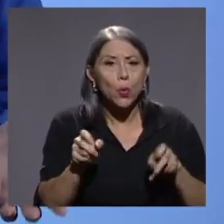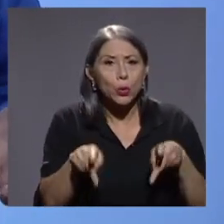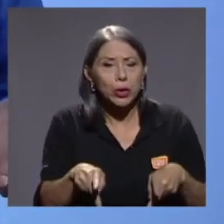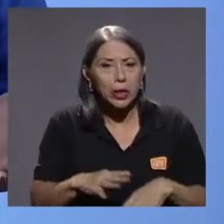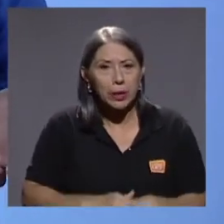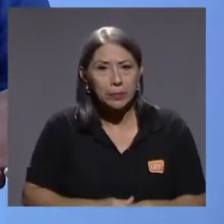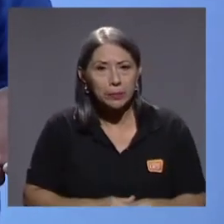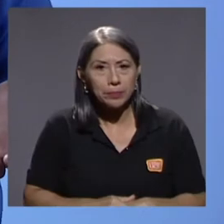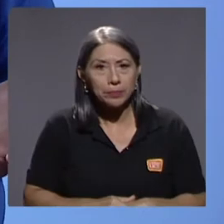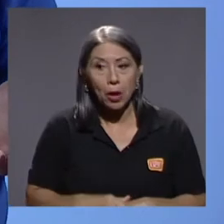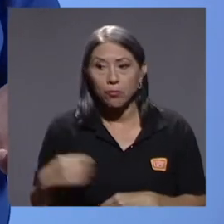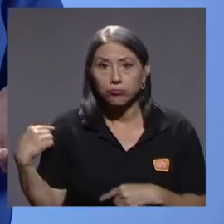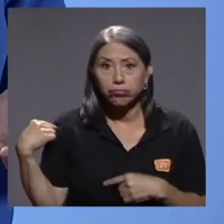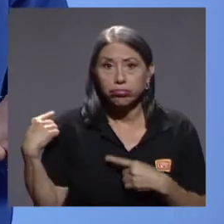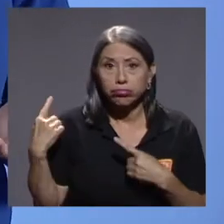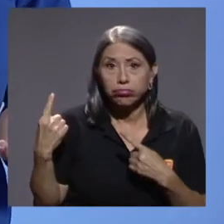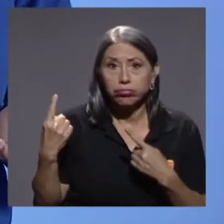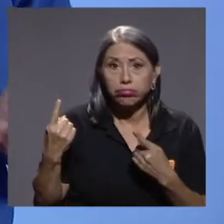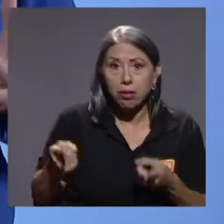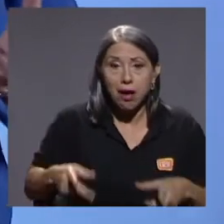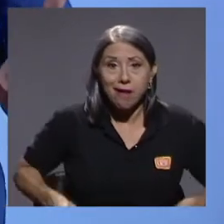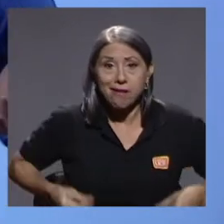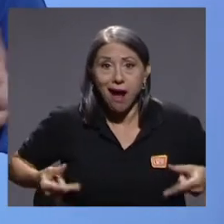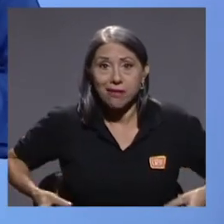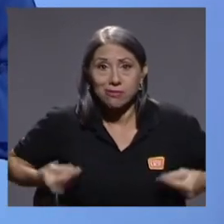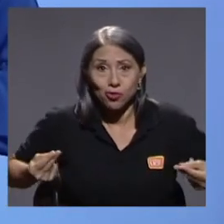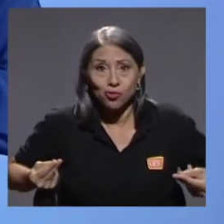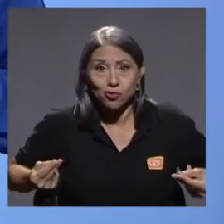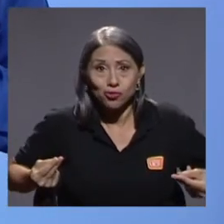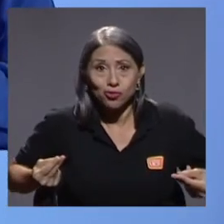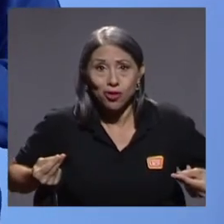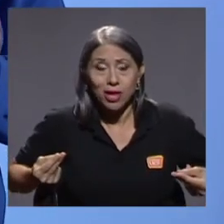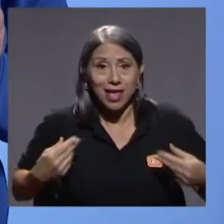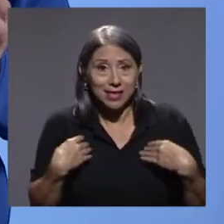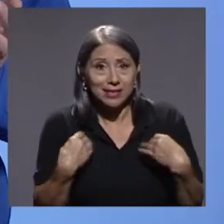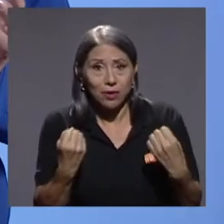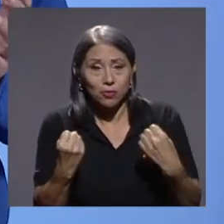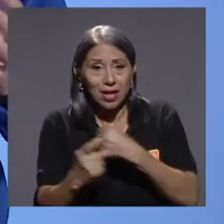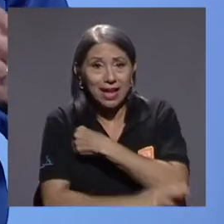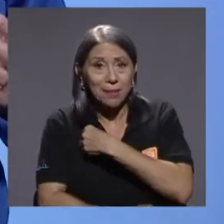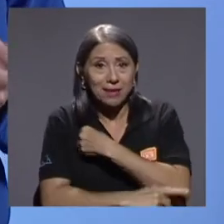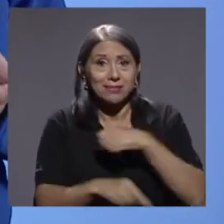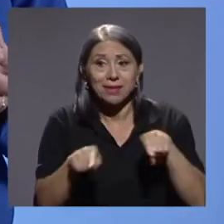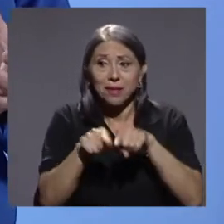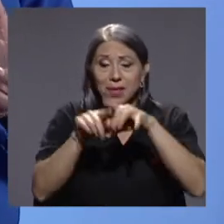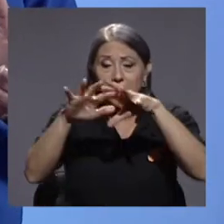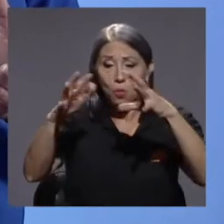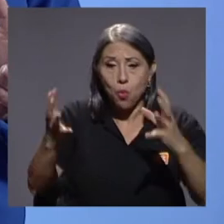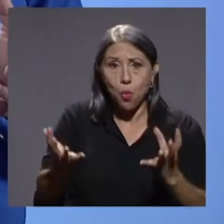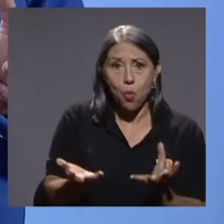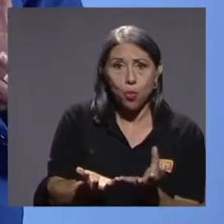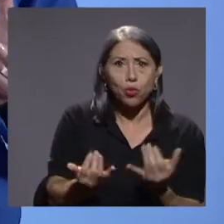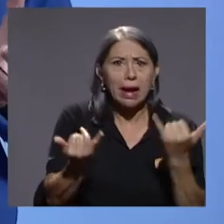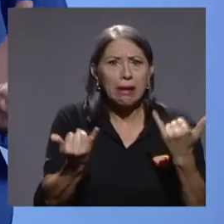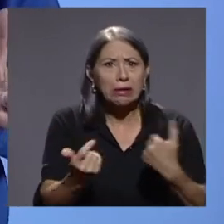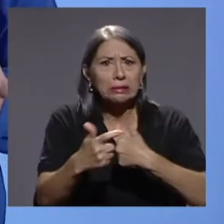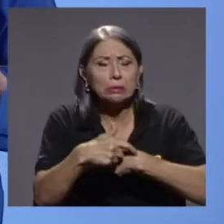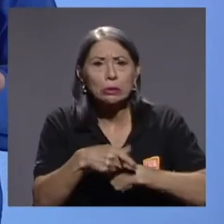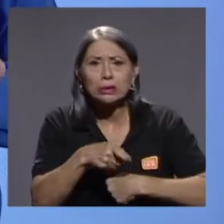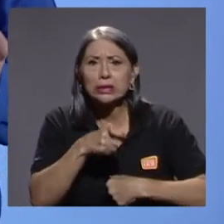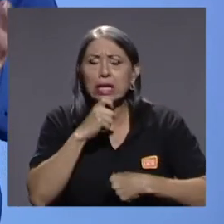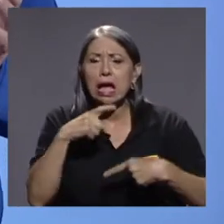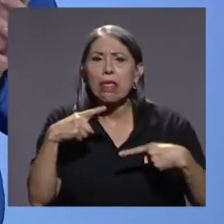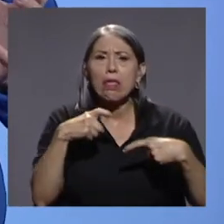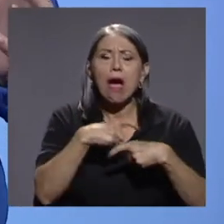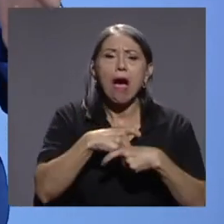Los gastos que hemos realizado en salud en el país y en el mundo y estamos en una época muy complicada, una época de pandemia.